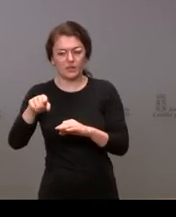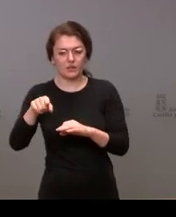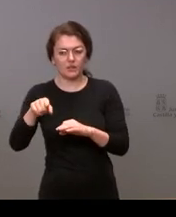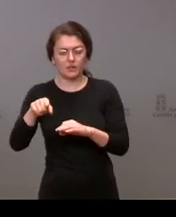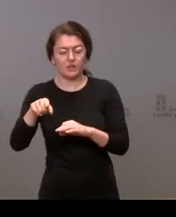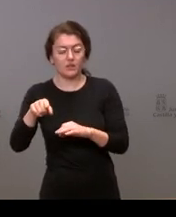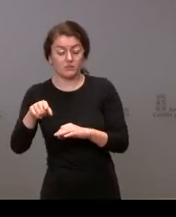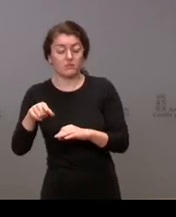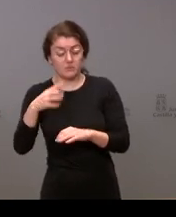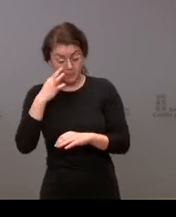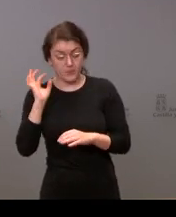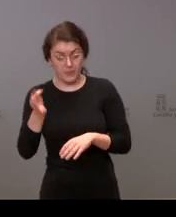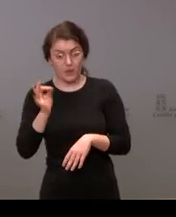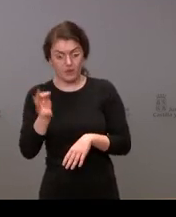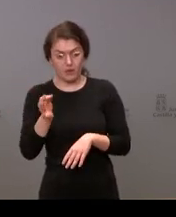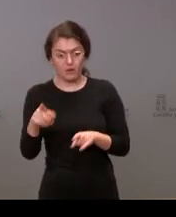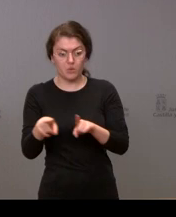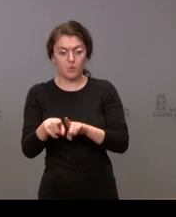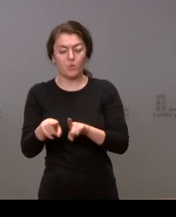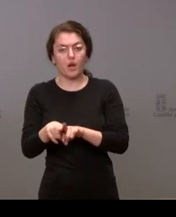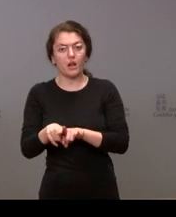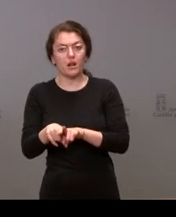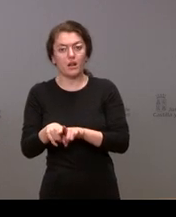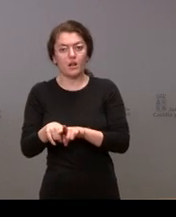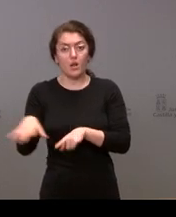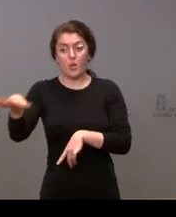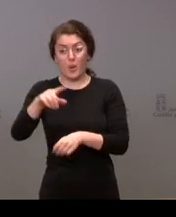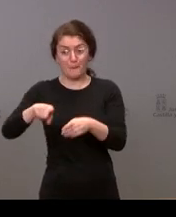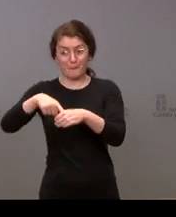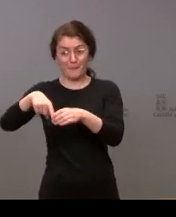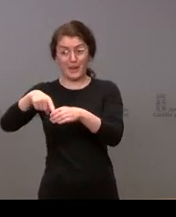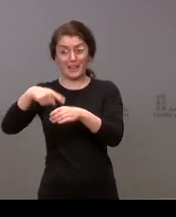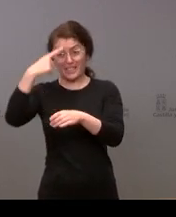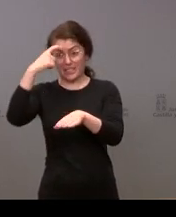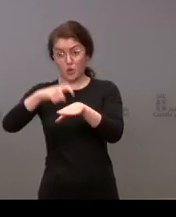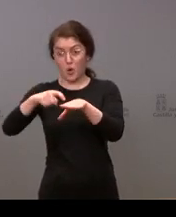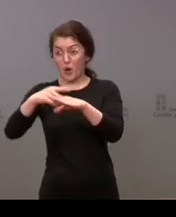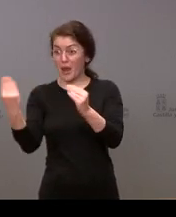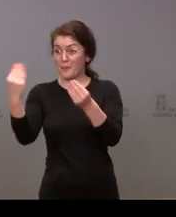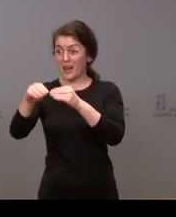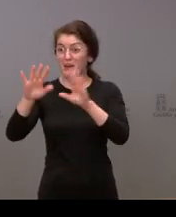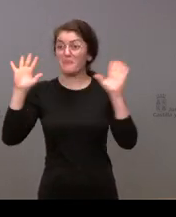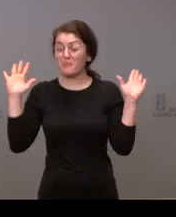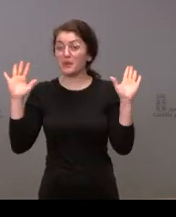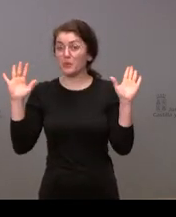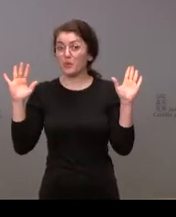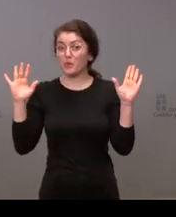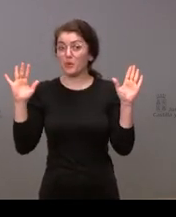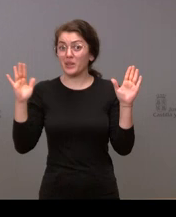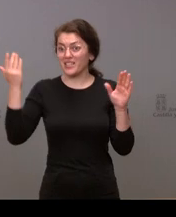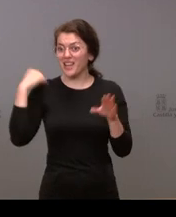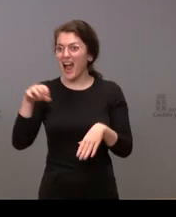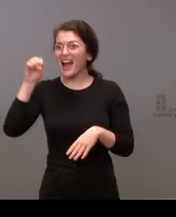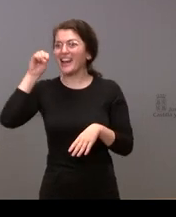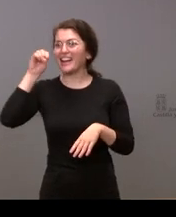vale se pone una plaza más de psicología pero resulta que había 14 acreditadas